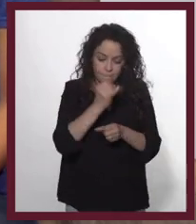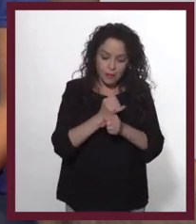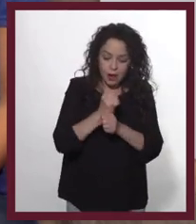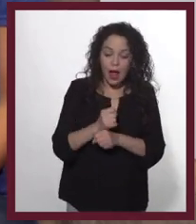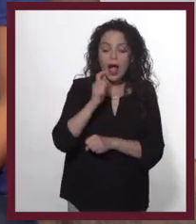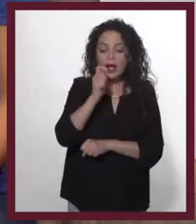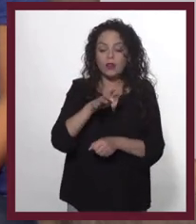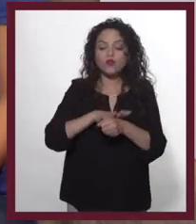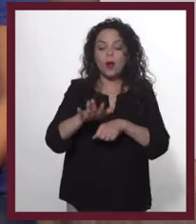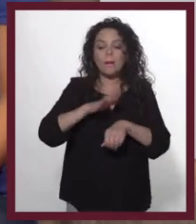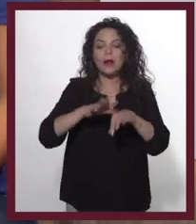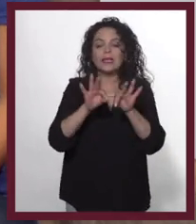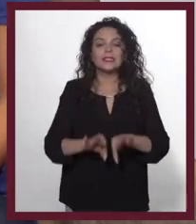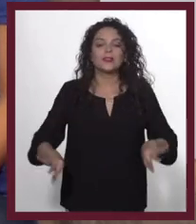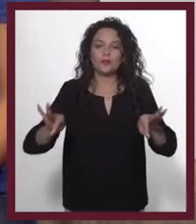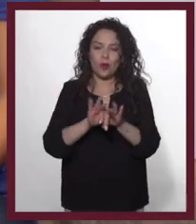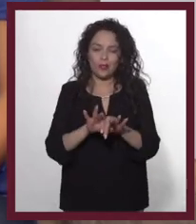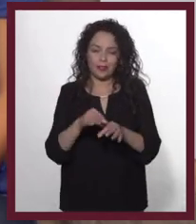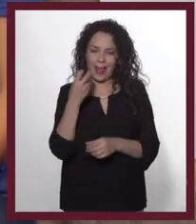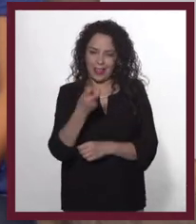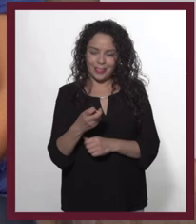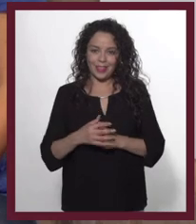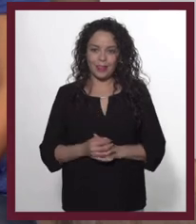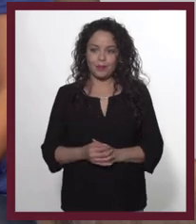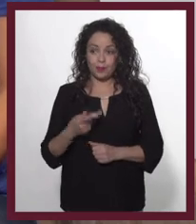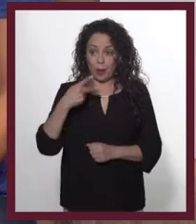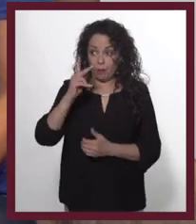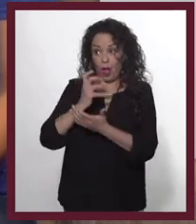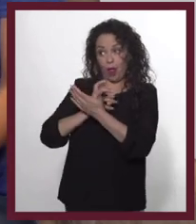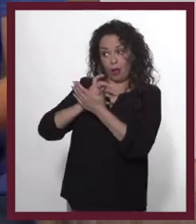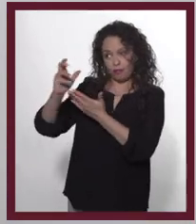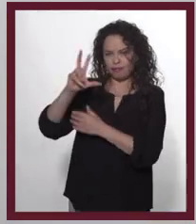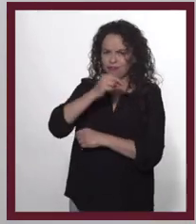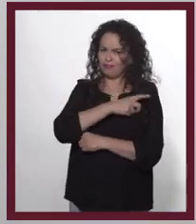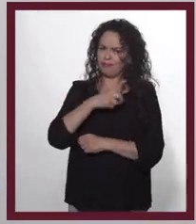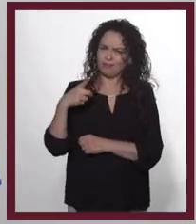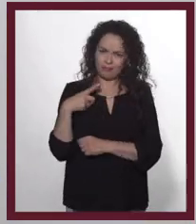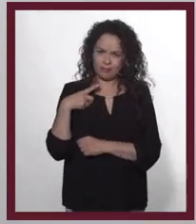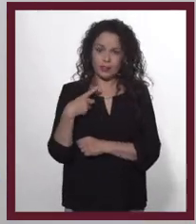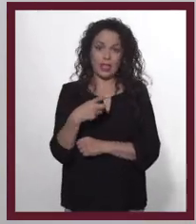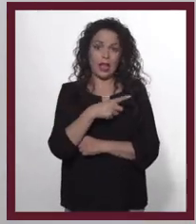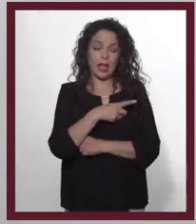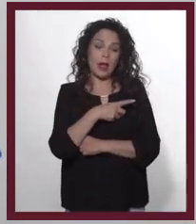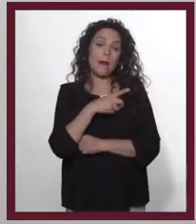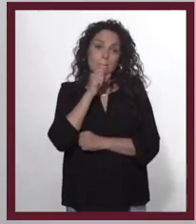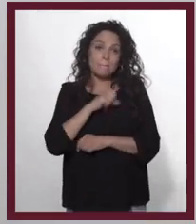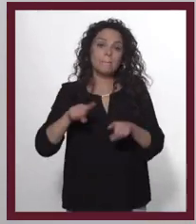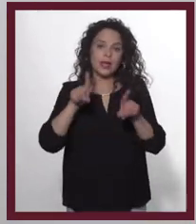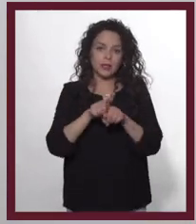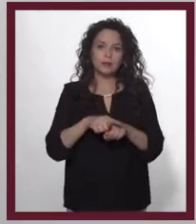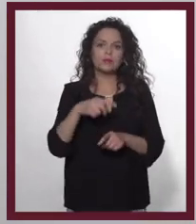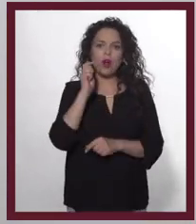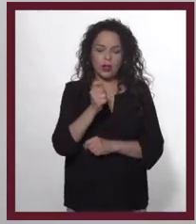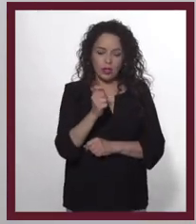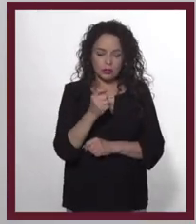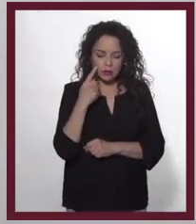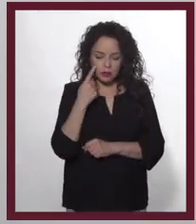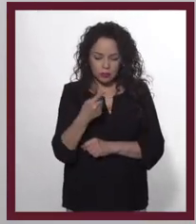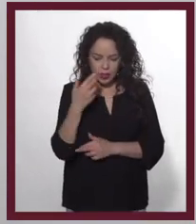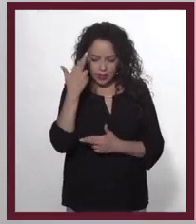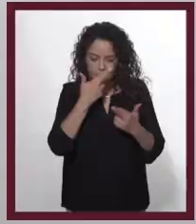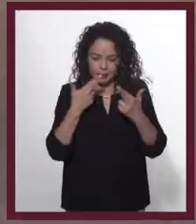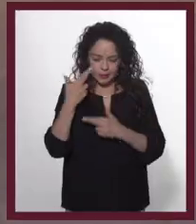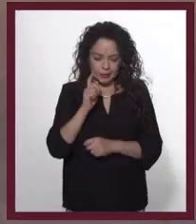siempre que exploremos qué es lo más importante. Bueno, pero no exageremos. También hay que ser un poco autocríticos.